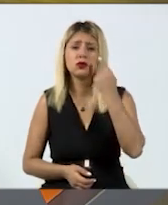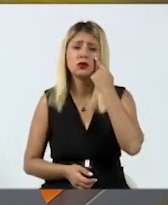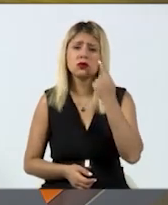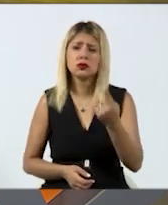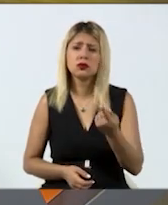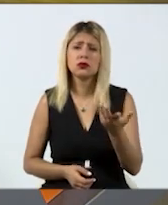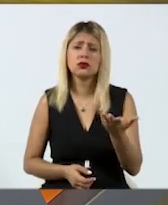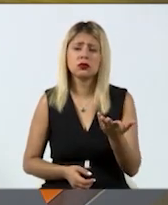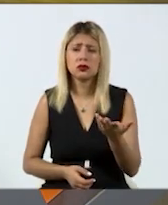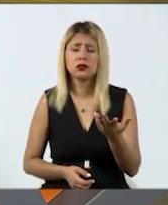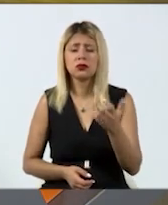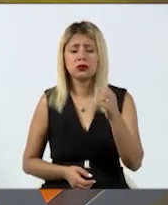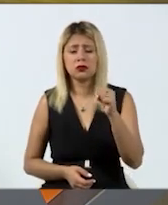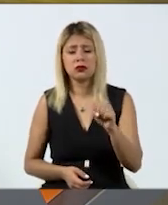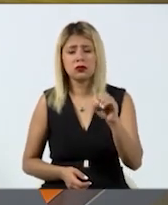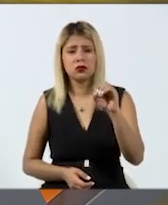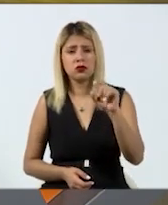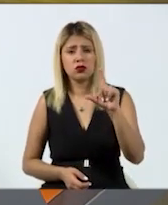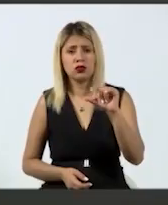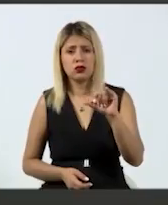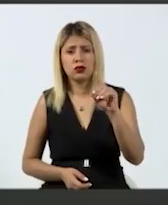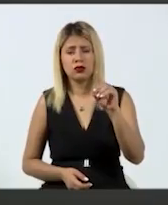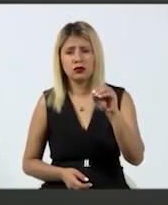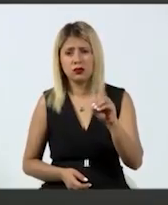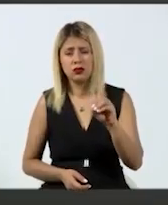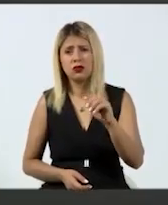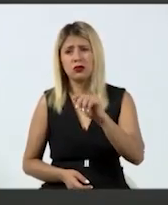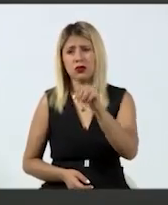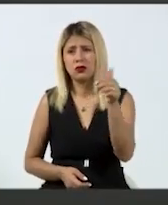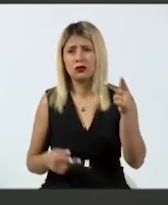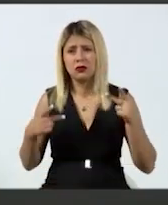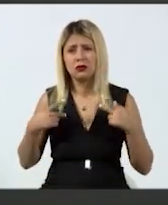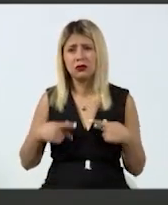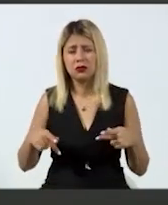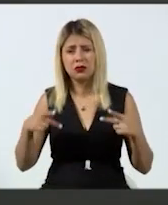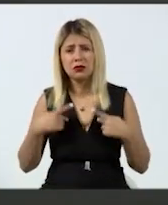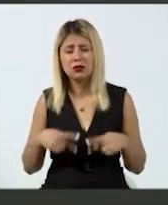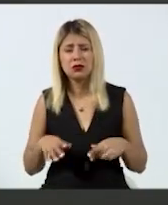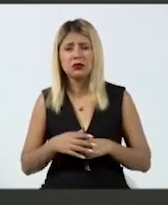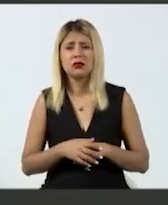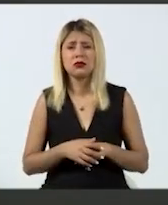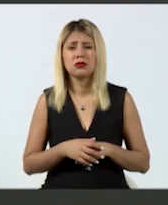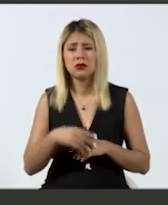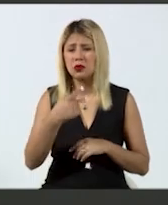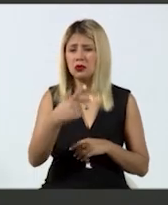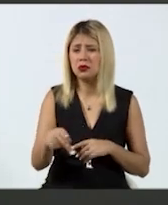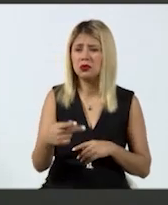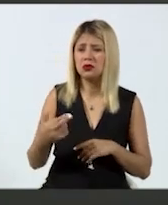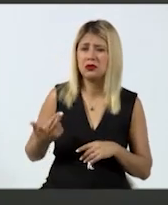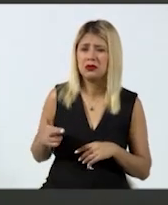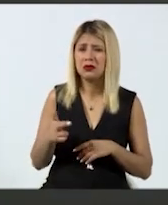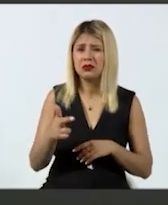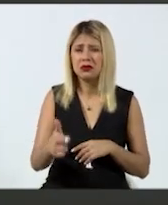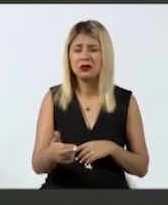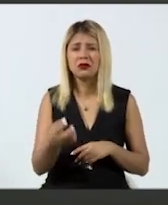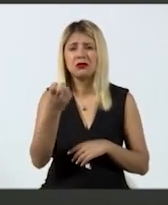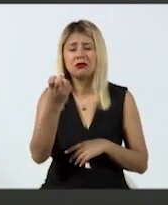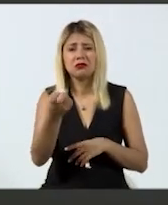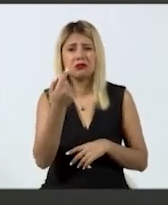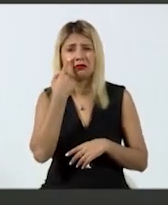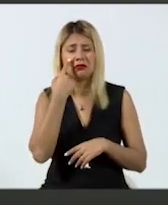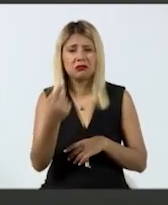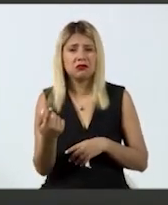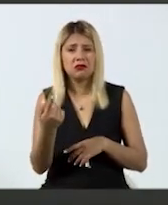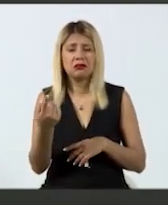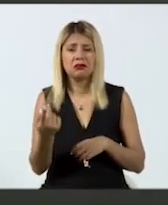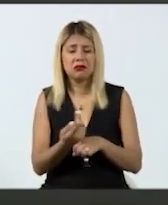hecho de sólidos, algunos desechos, gente que tira desechos en los cauces, entonces prácticamente es una situación